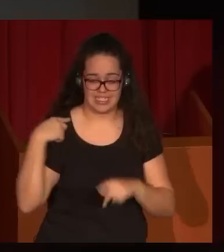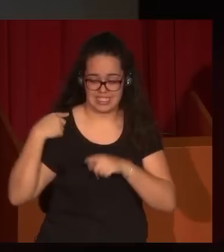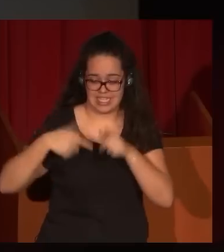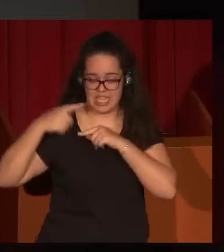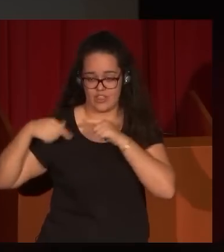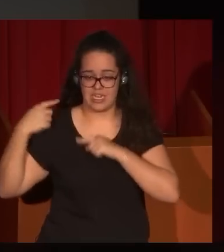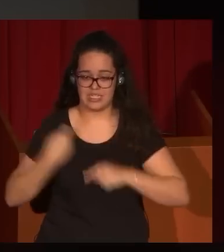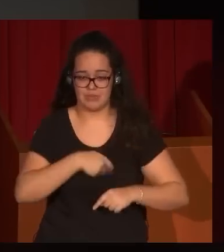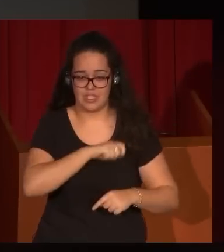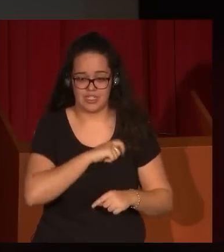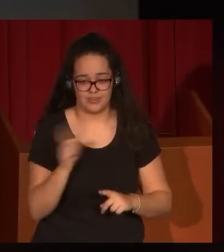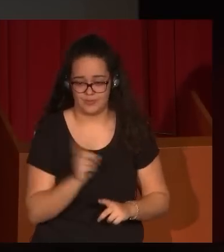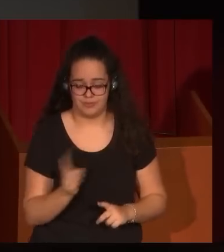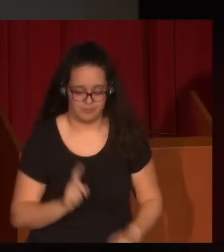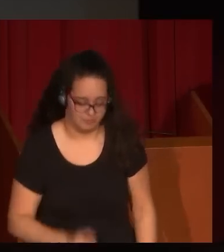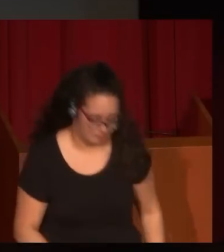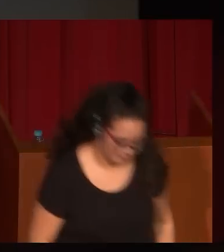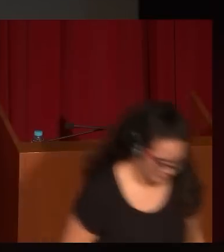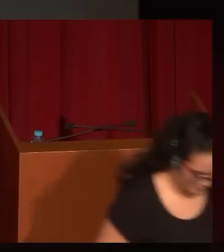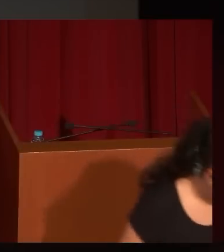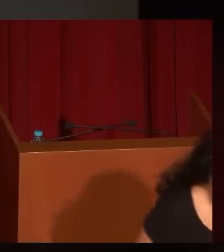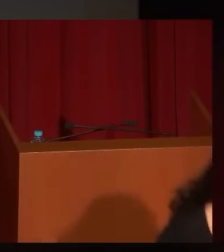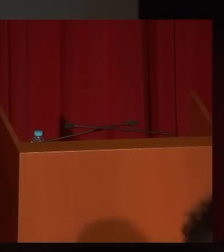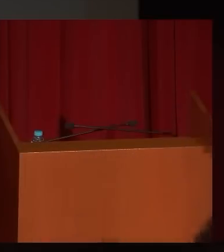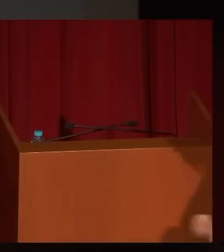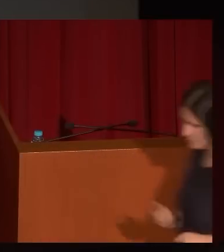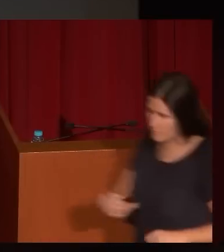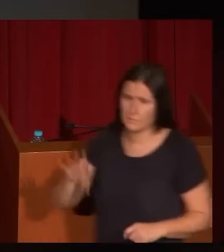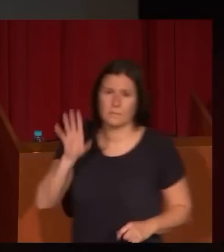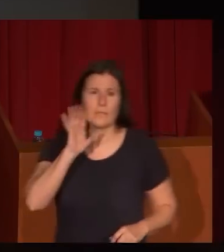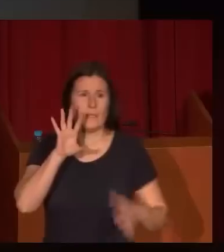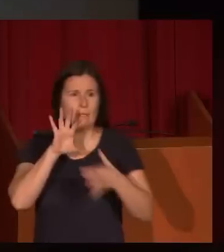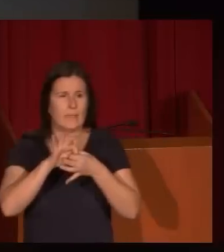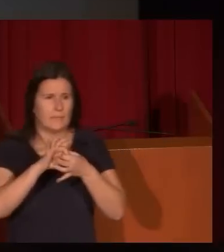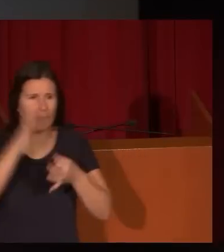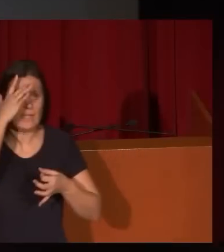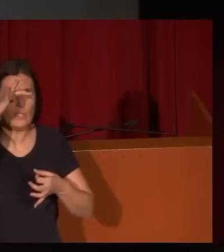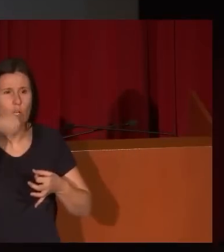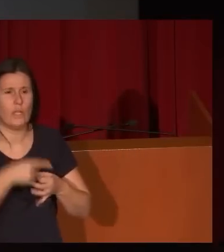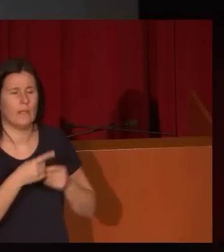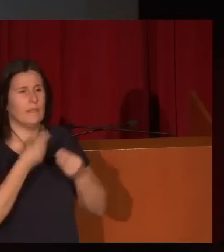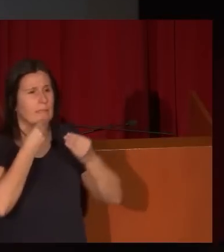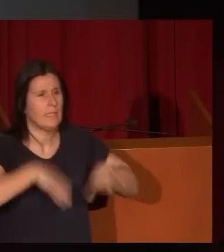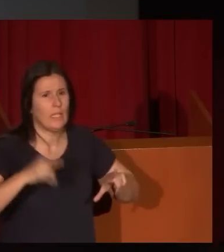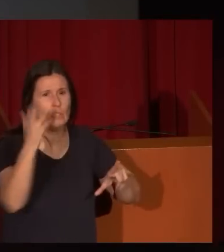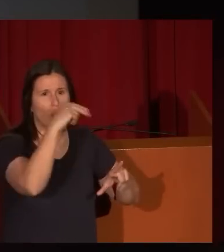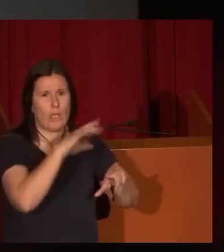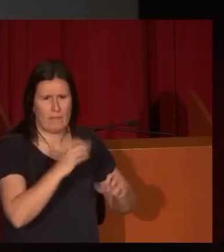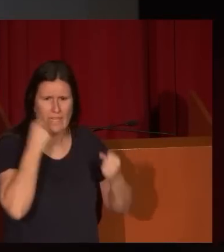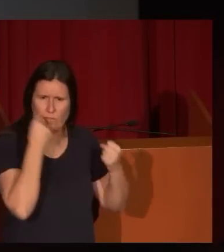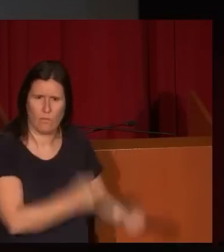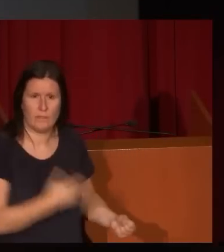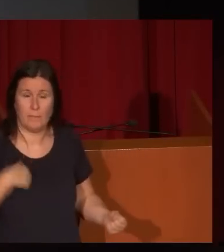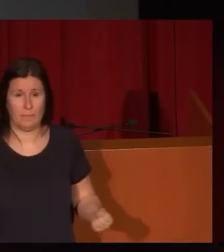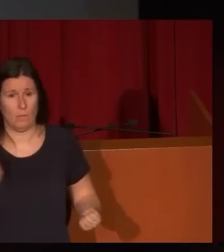de la pintura española. Y en esa ideología de la historiografía del arte, que es muy fuerte, realmente Enrique la